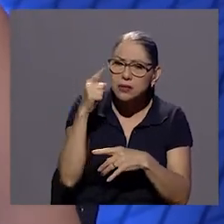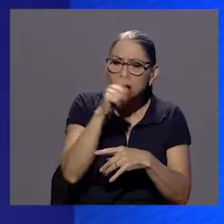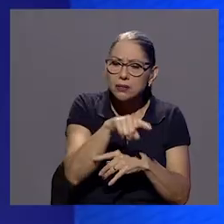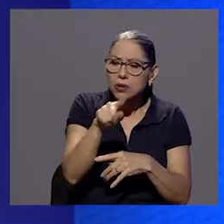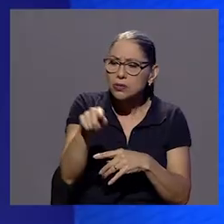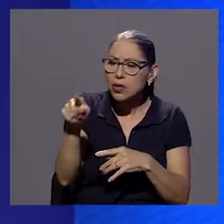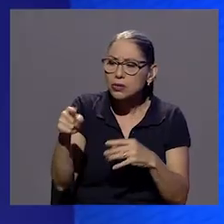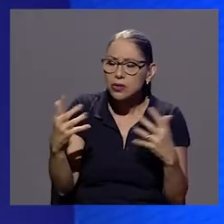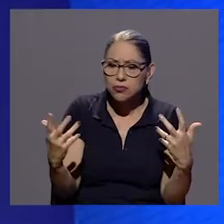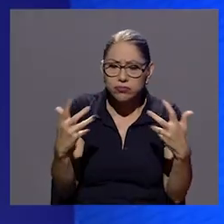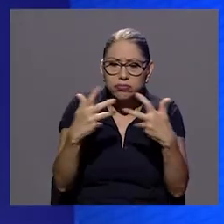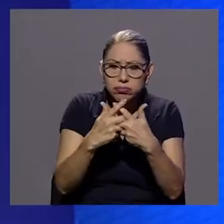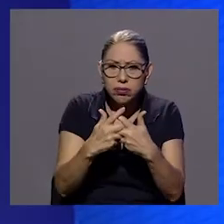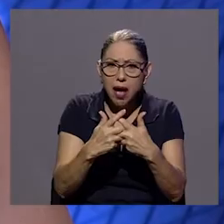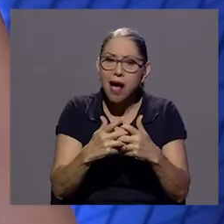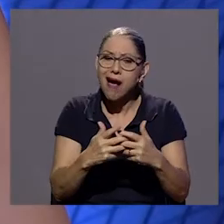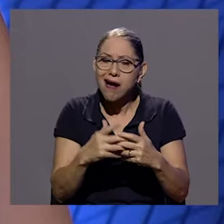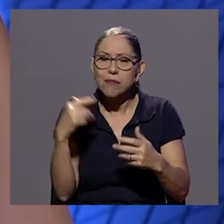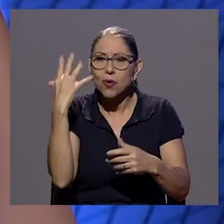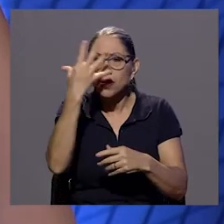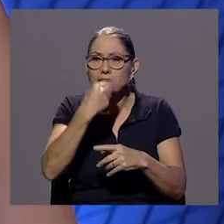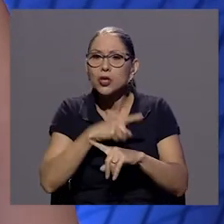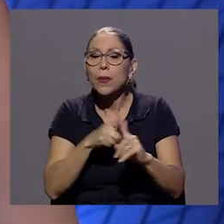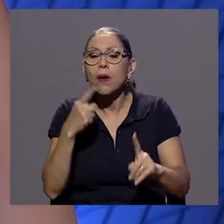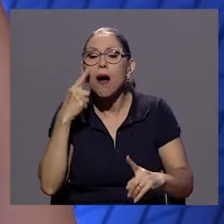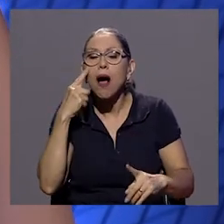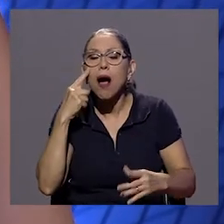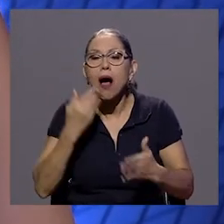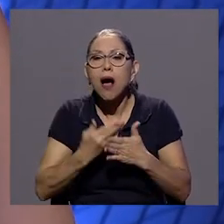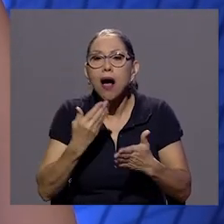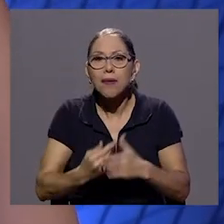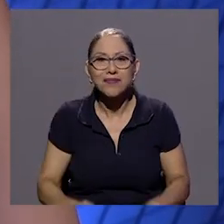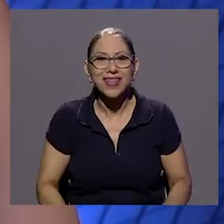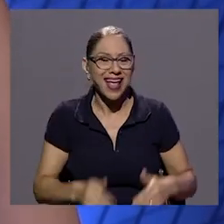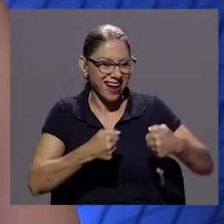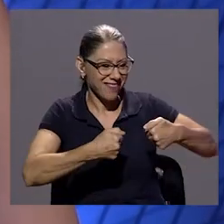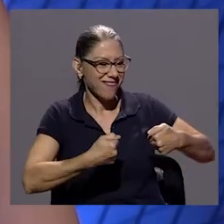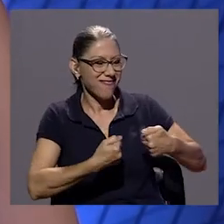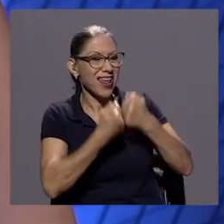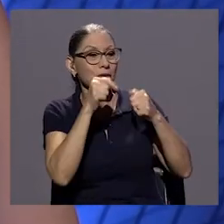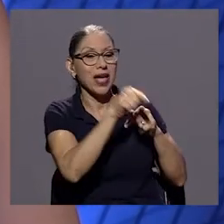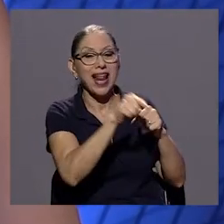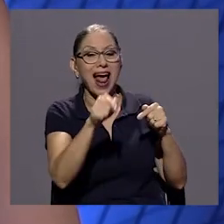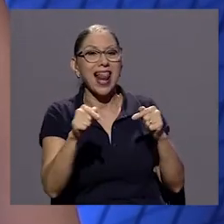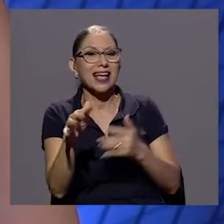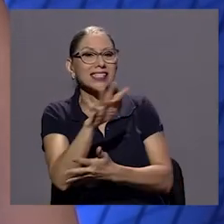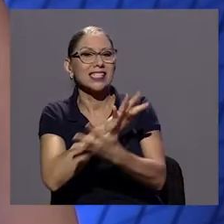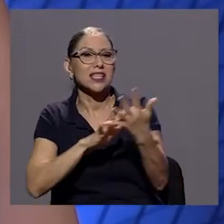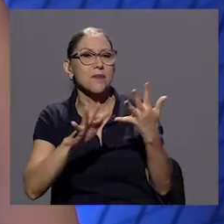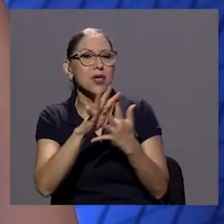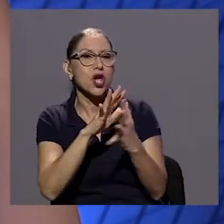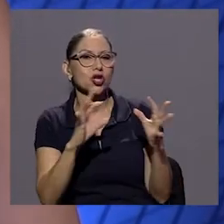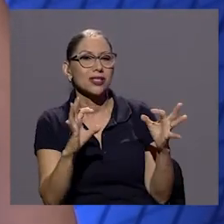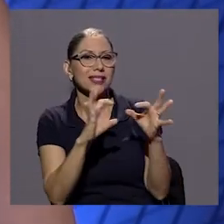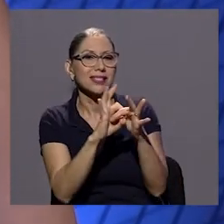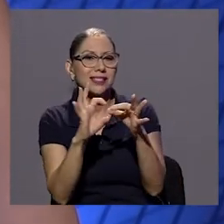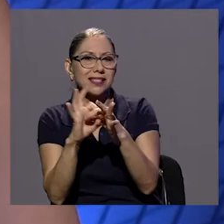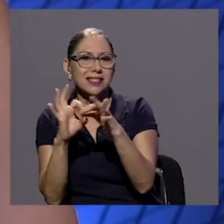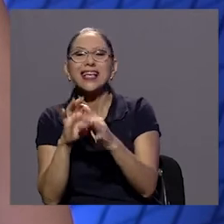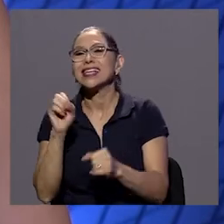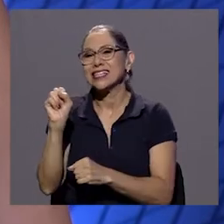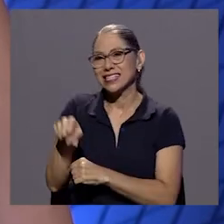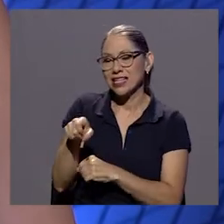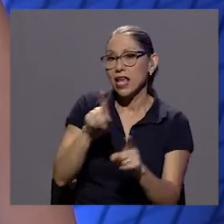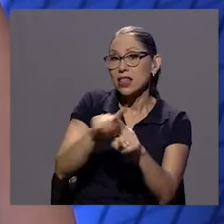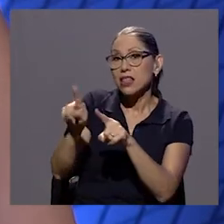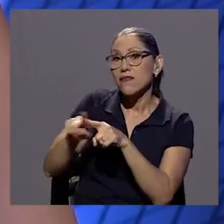el reto era la simbiosis exacto esa unión entre entre esos diferentes niveles de las historias pero que yo creo que siempre están ahí ¿verdad? como